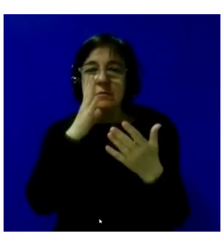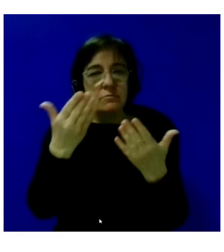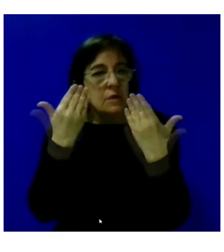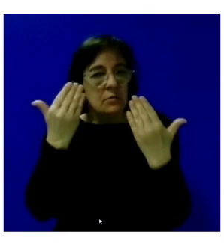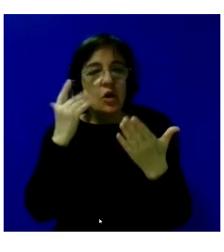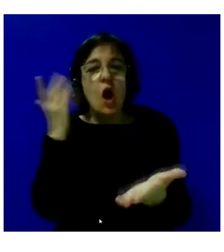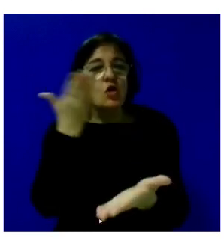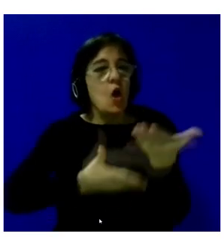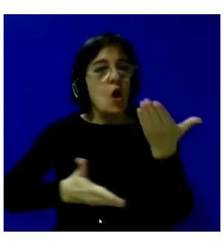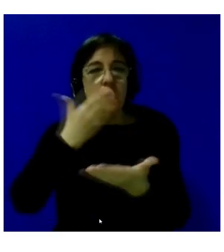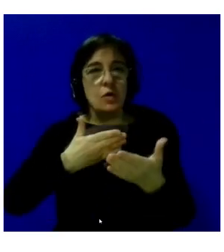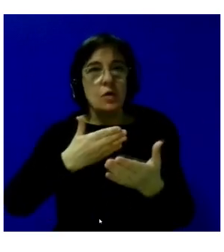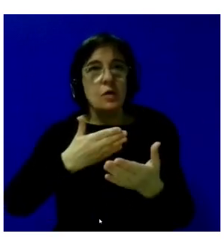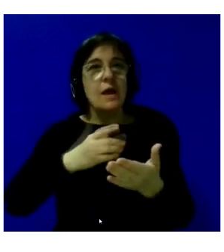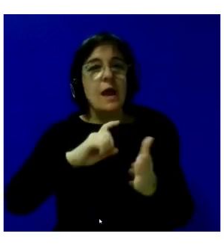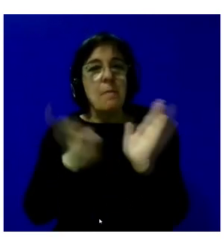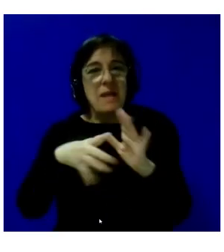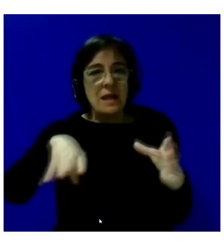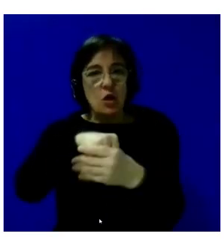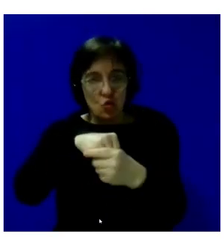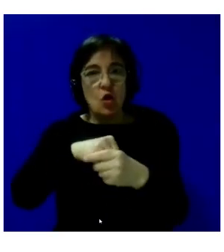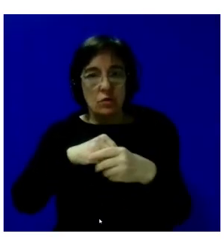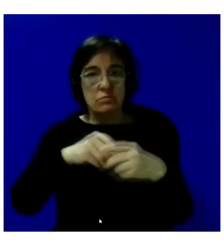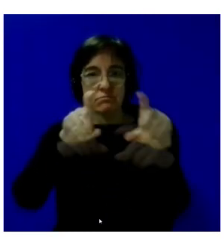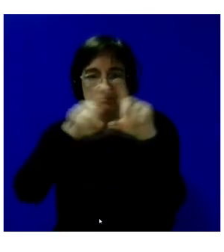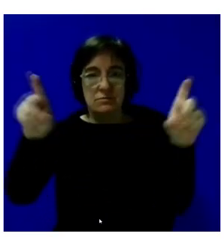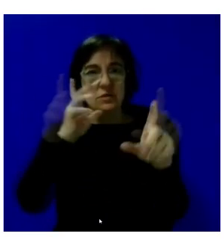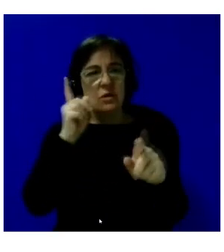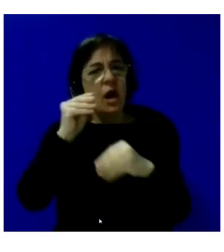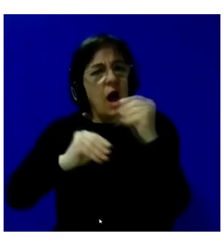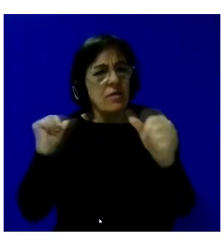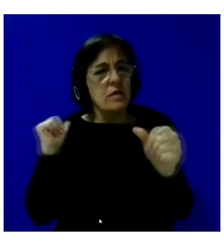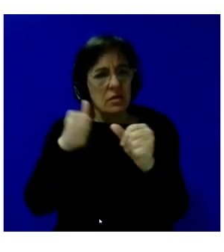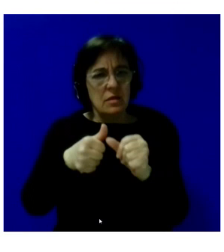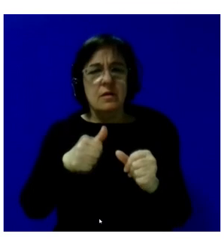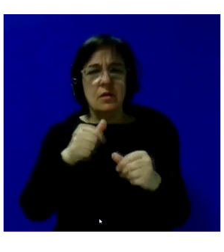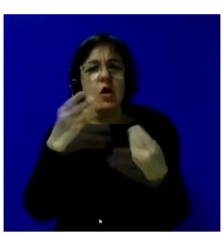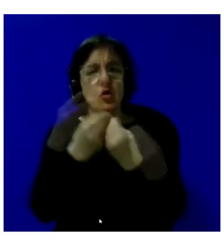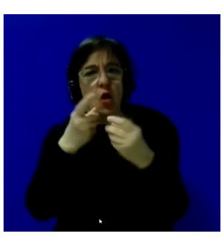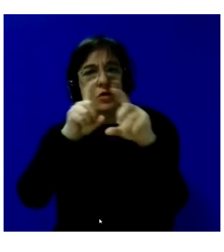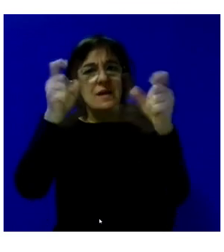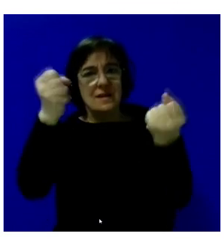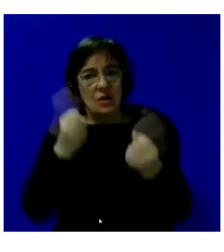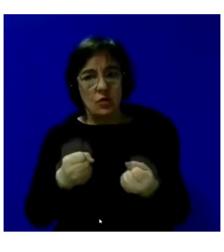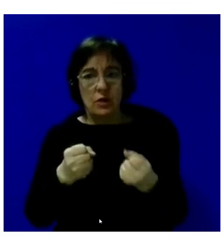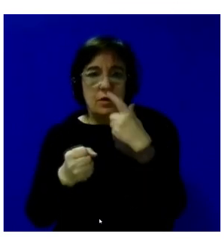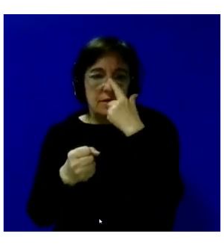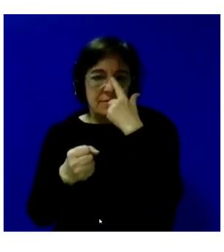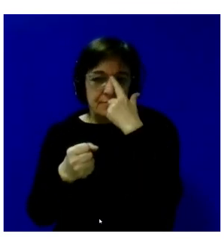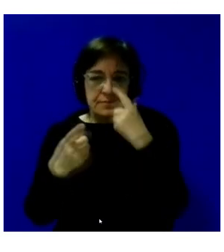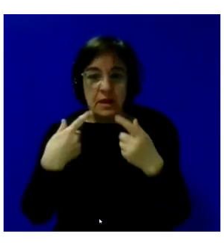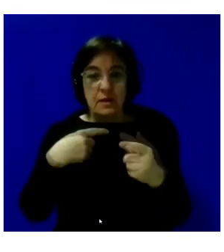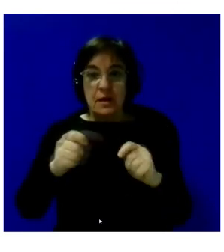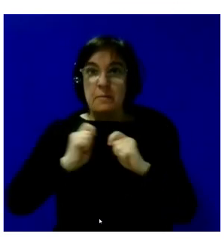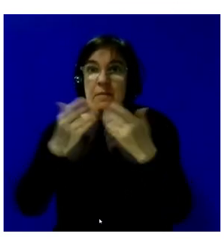la colaboración de Plena Inclusión que Plena Inclusión viene realizando con la institución. Cuando me daban las